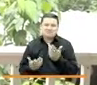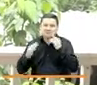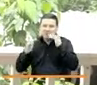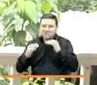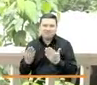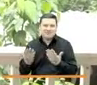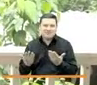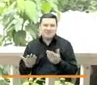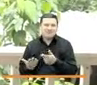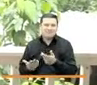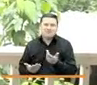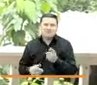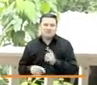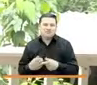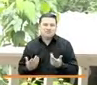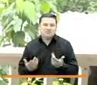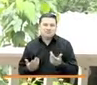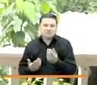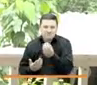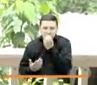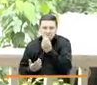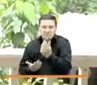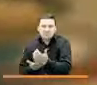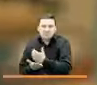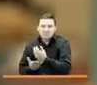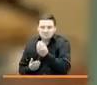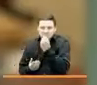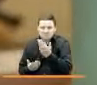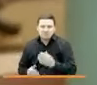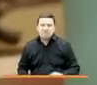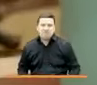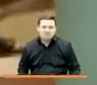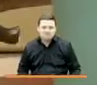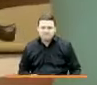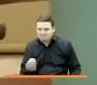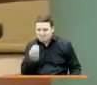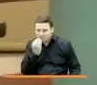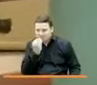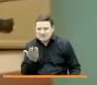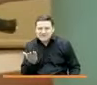nos sirve para el sustento de la comida, alimentación.